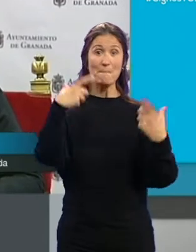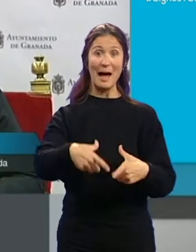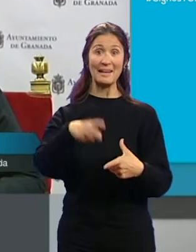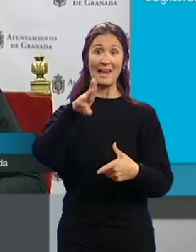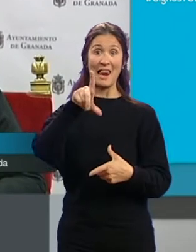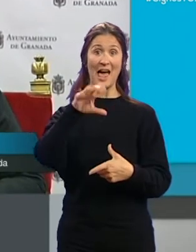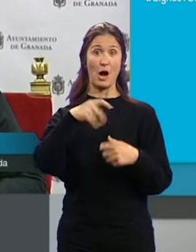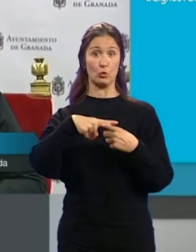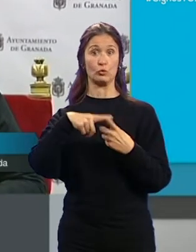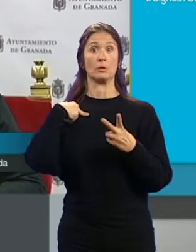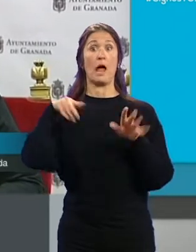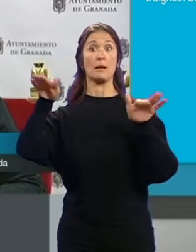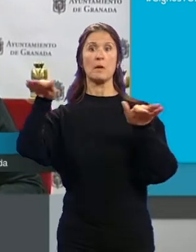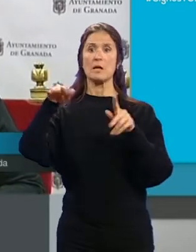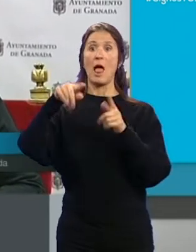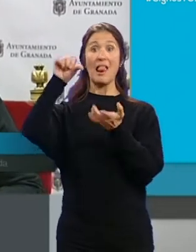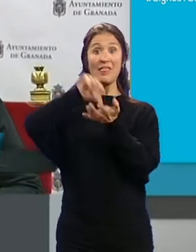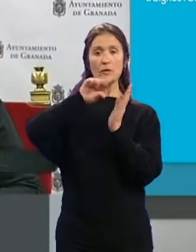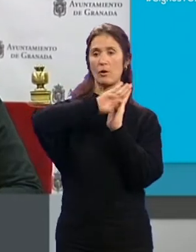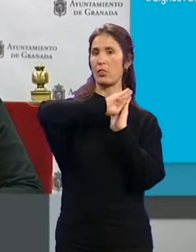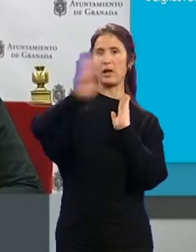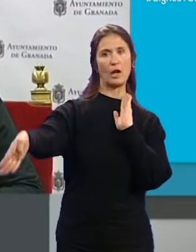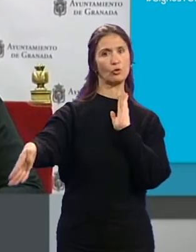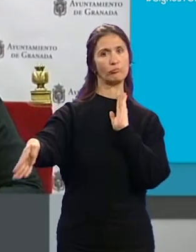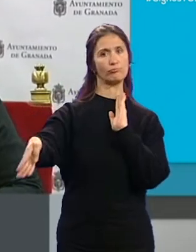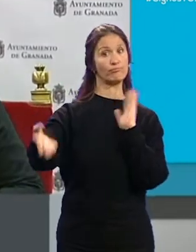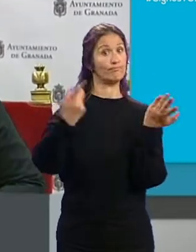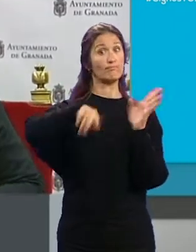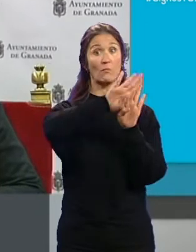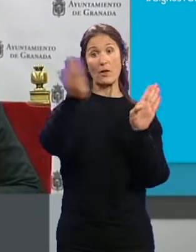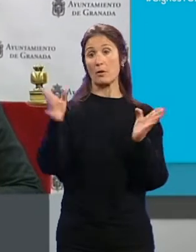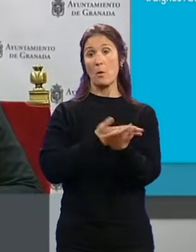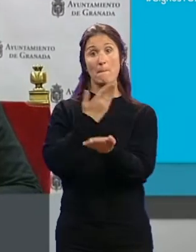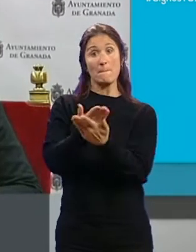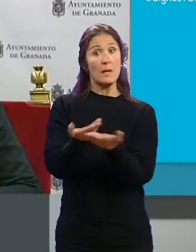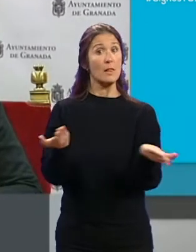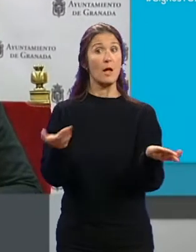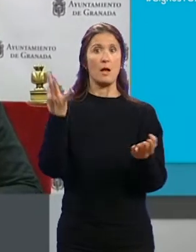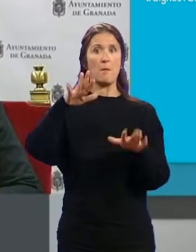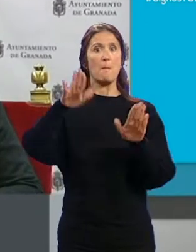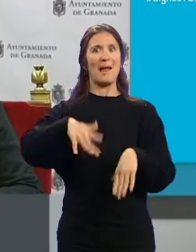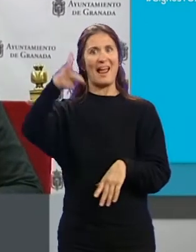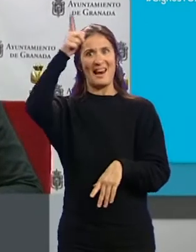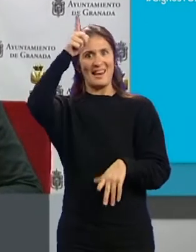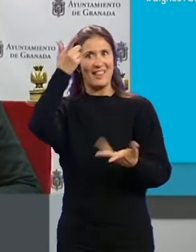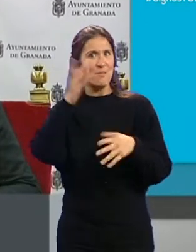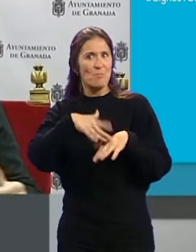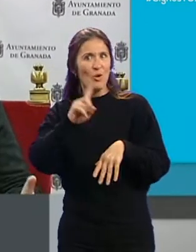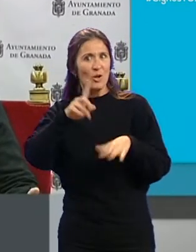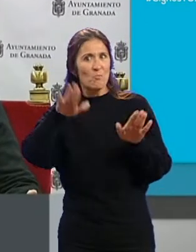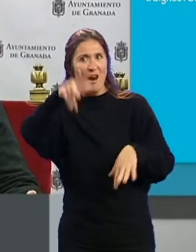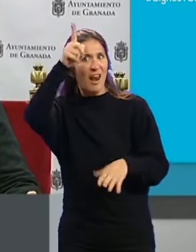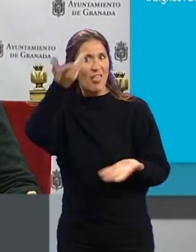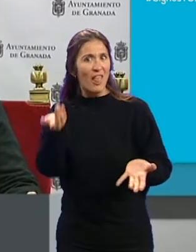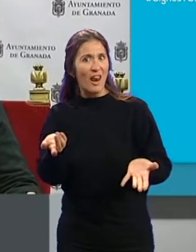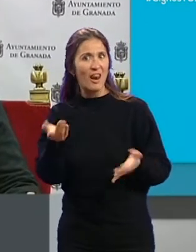al centro haya una conexión directa... ...que es lo que quieren los vecinos y que haya una parana en el Lidl. ¿Cómo no va a haber una parana en el Lidl? Es que se